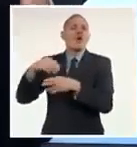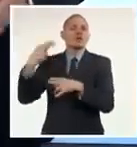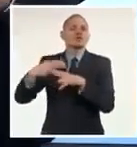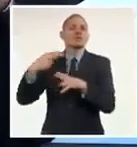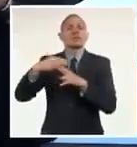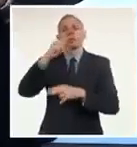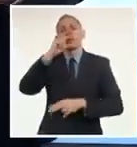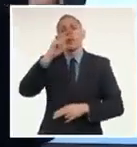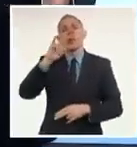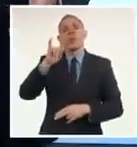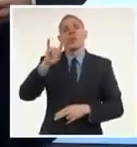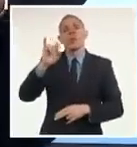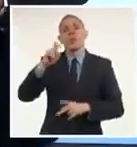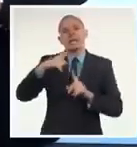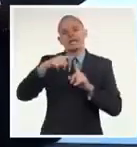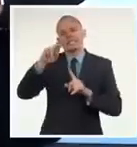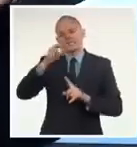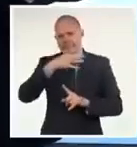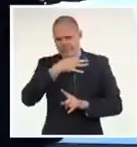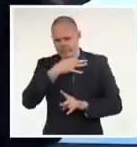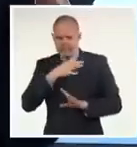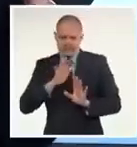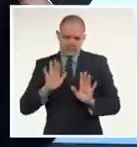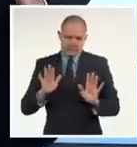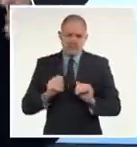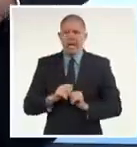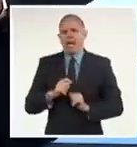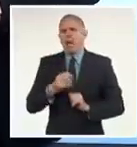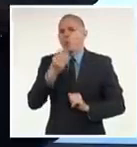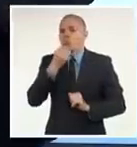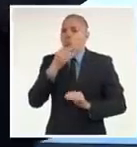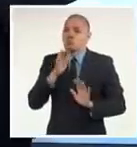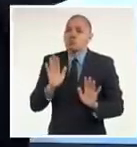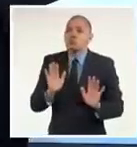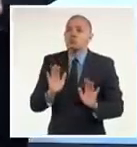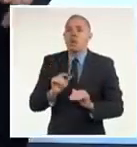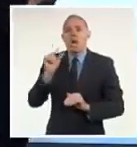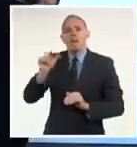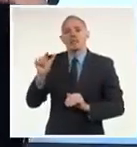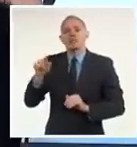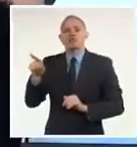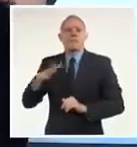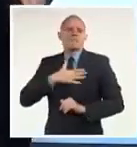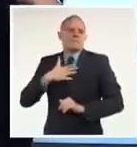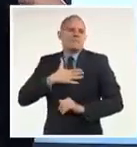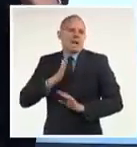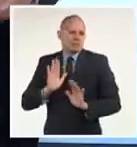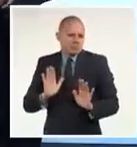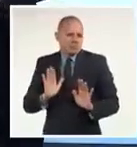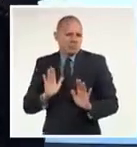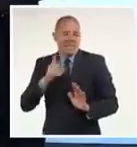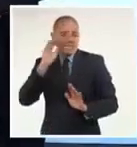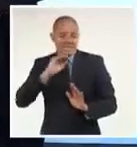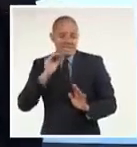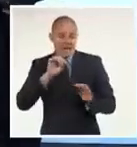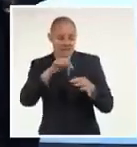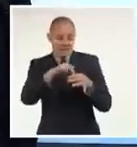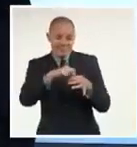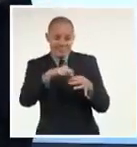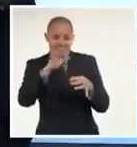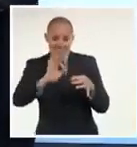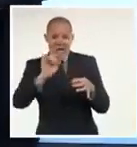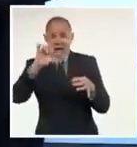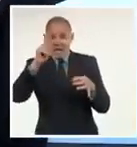entes privados, entes privados que se constituyen generalmente en paraísos fiscales. Gran Caimán es un paraíso fiscal.